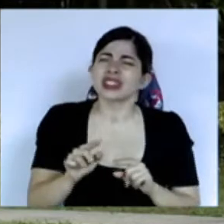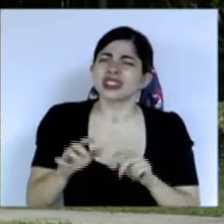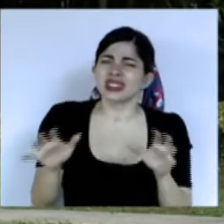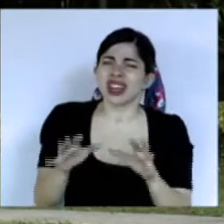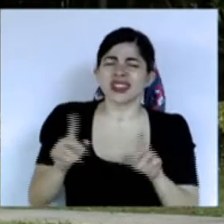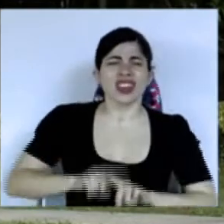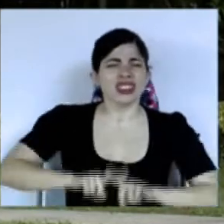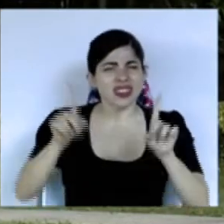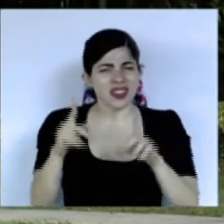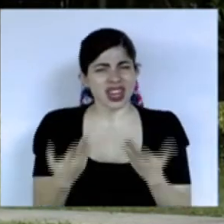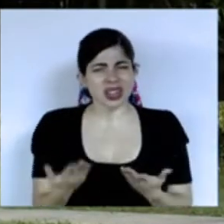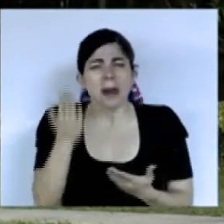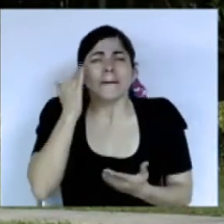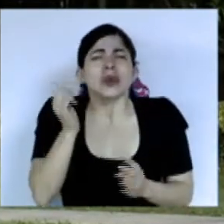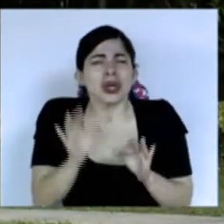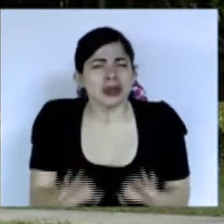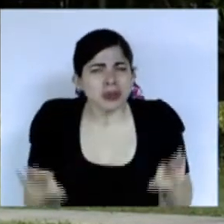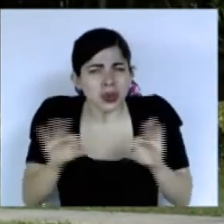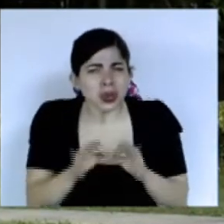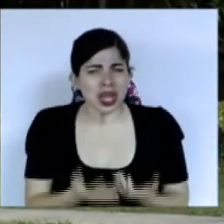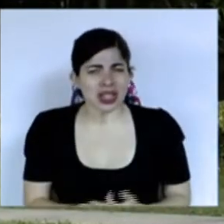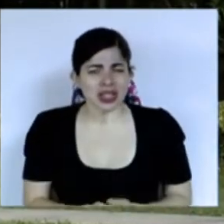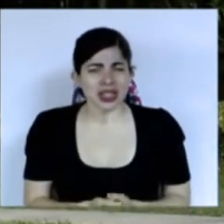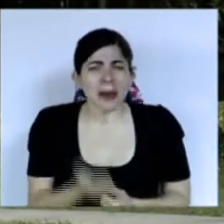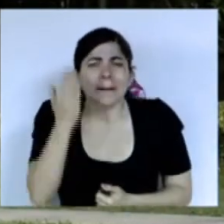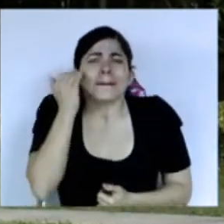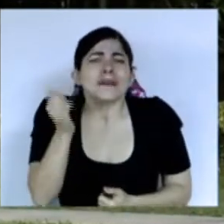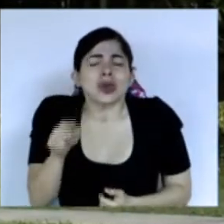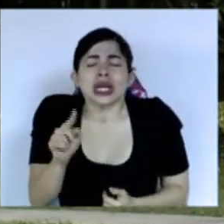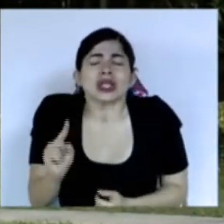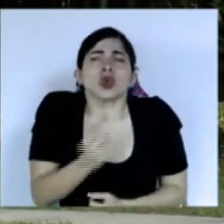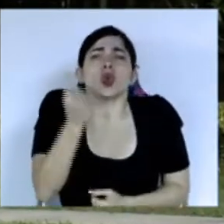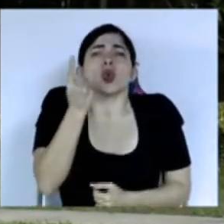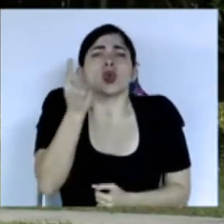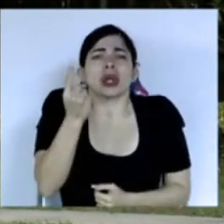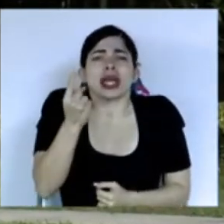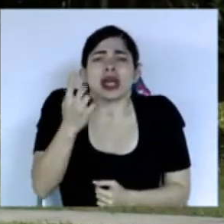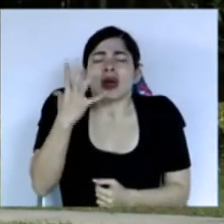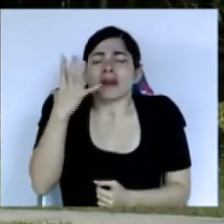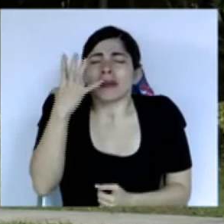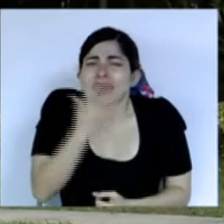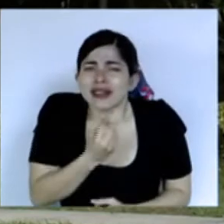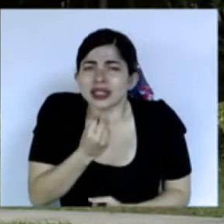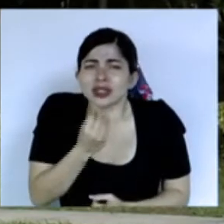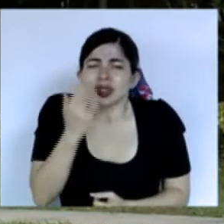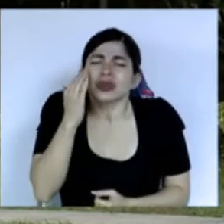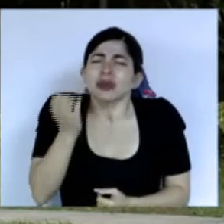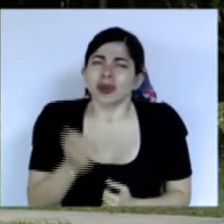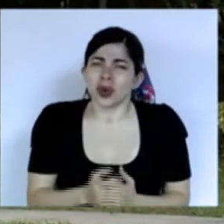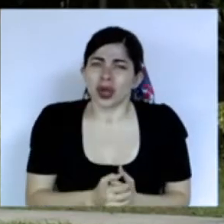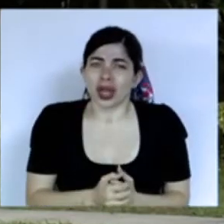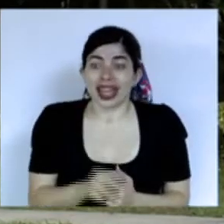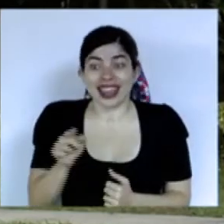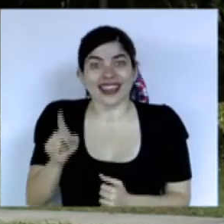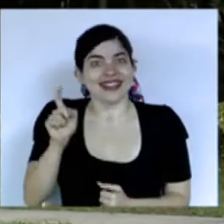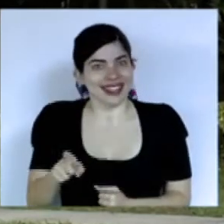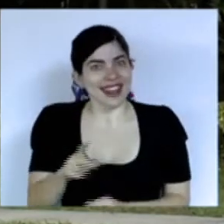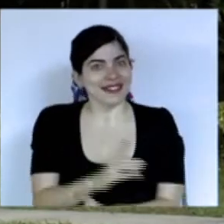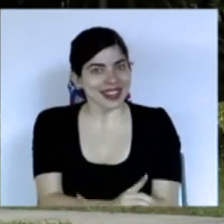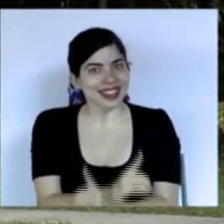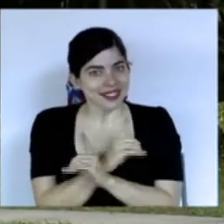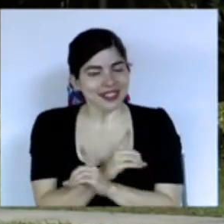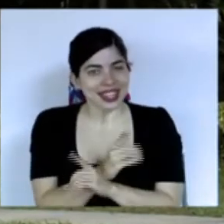clave importante único maravilloso y hay que defenderlo